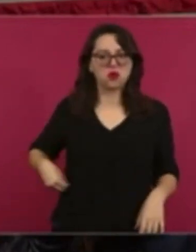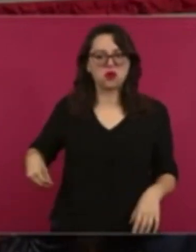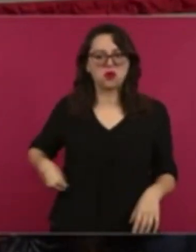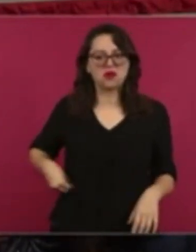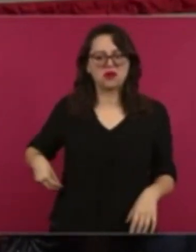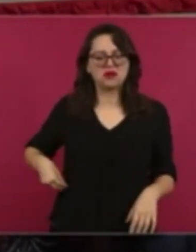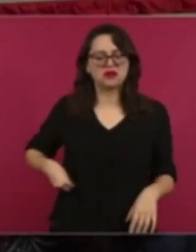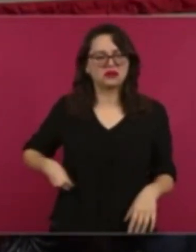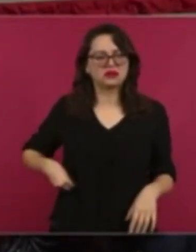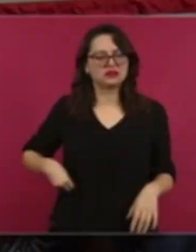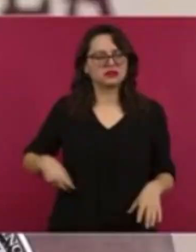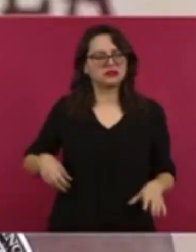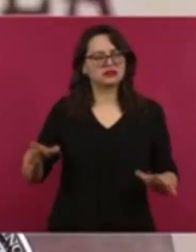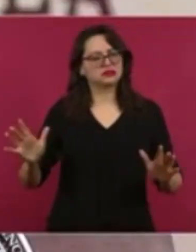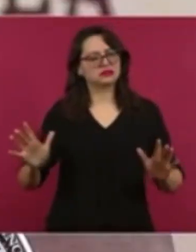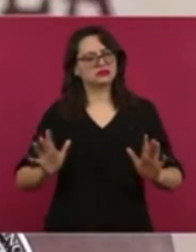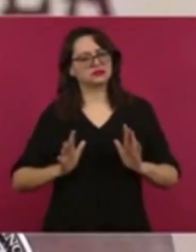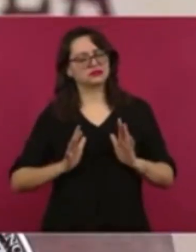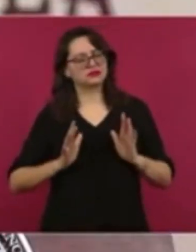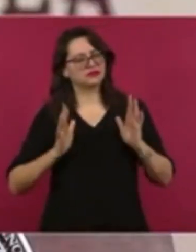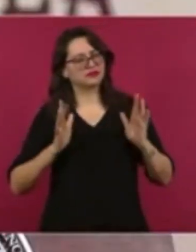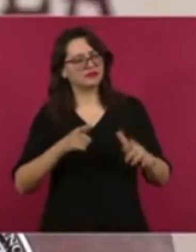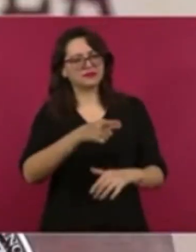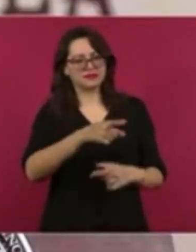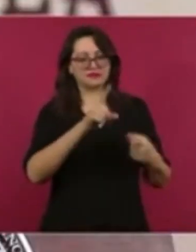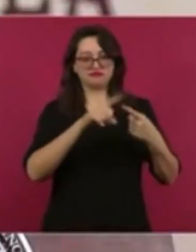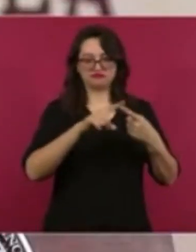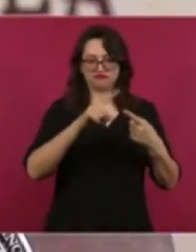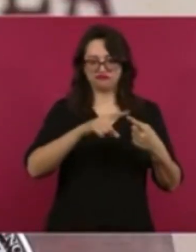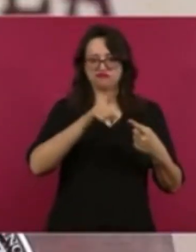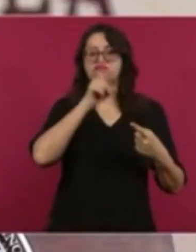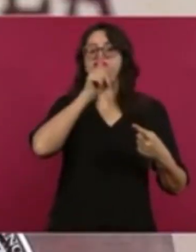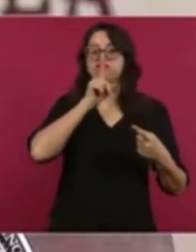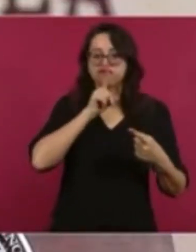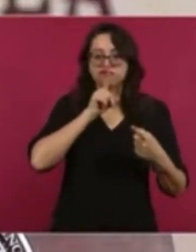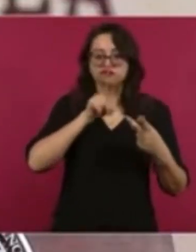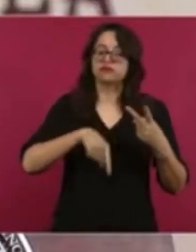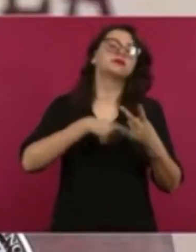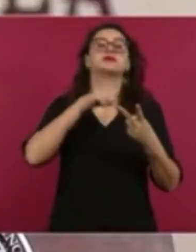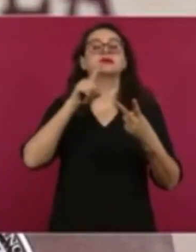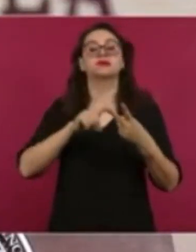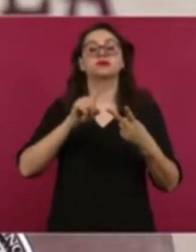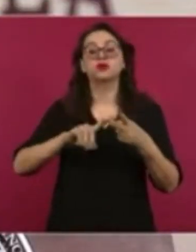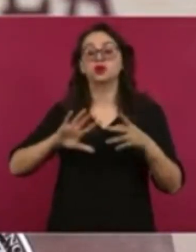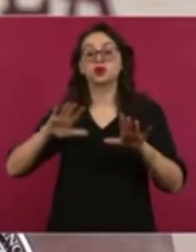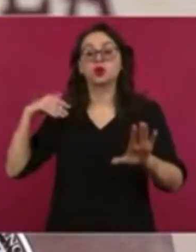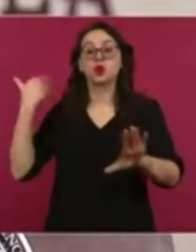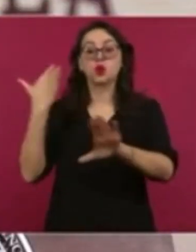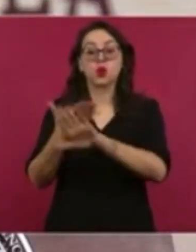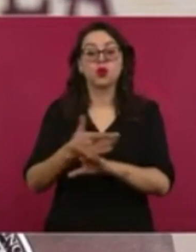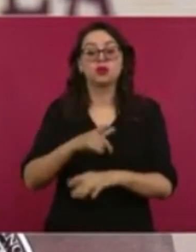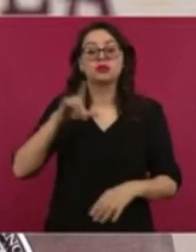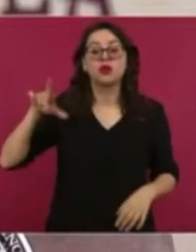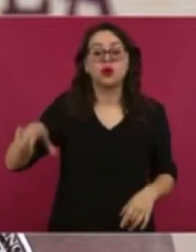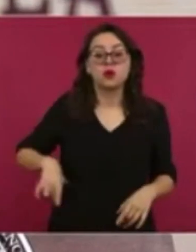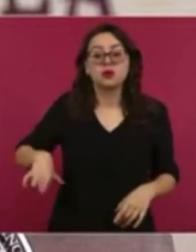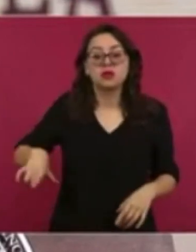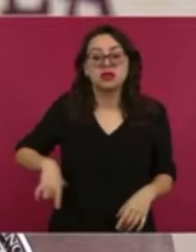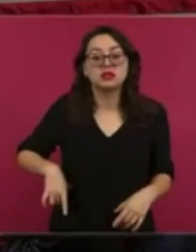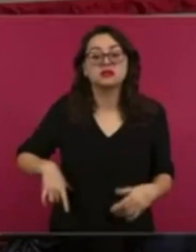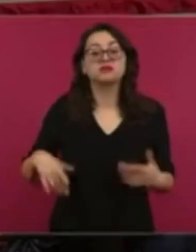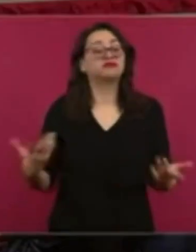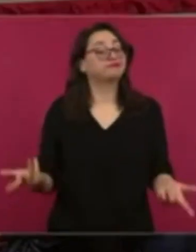utilizaron para editorializar y criticar al gobierno del presidente López Obrador, supuestamente por falta de certidumbre